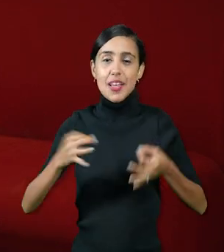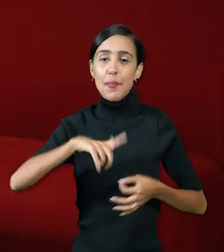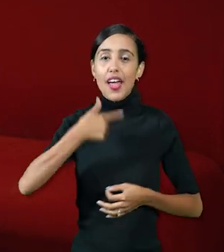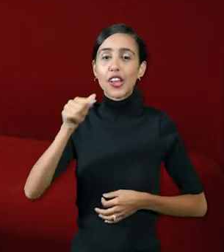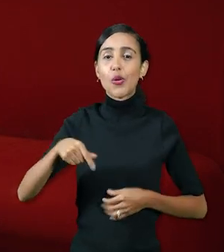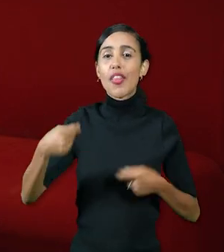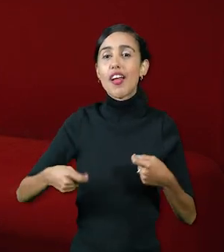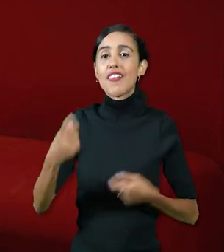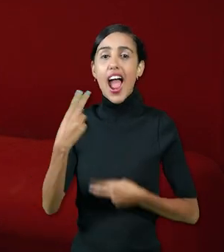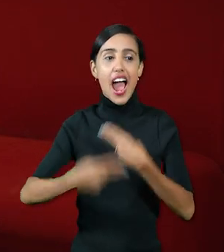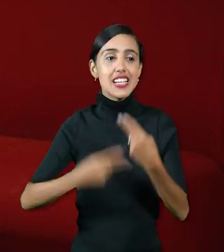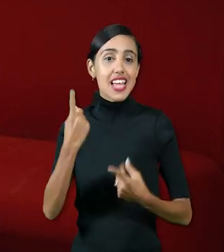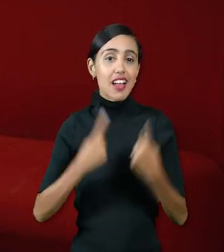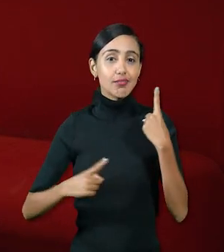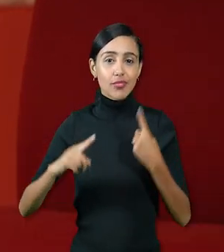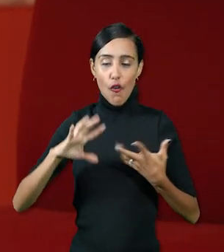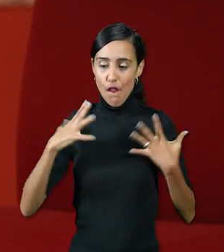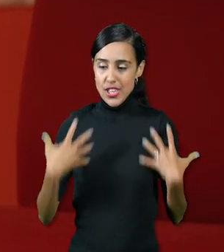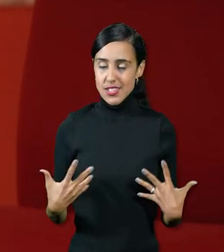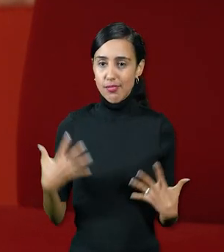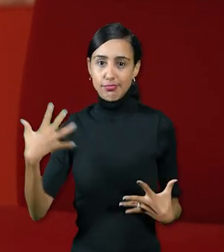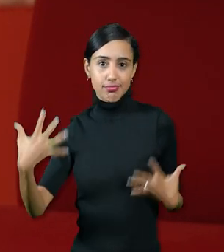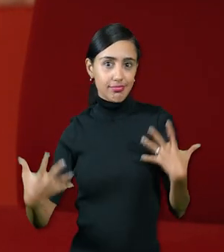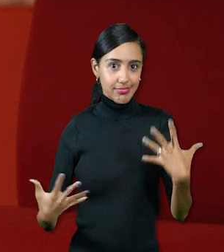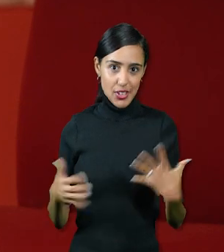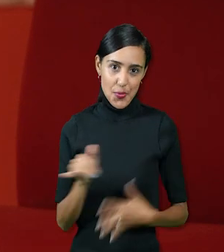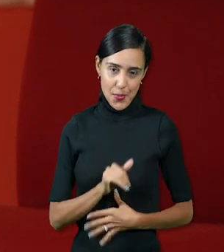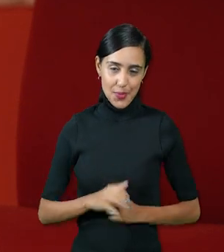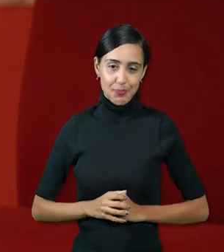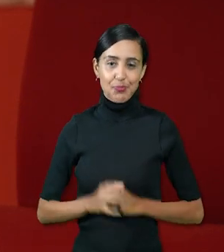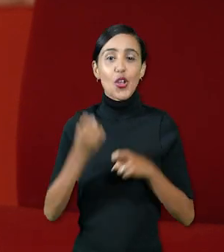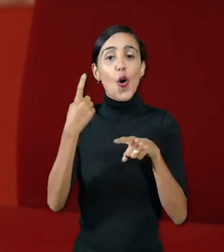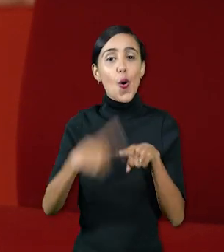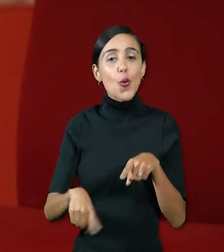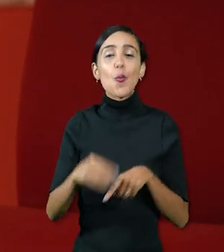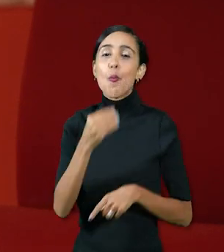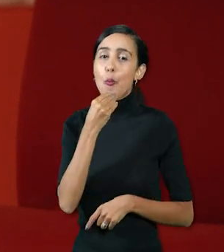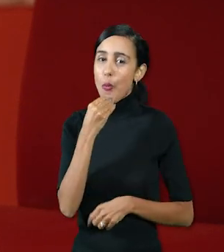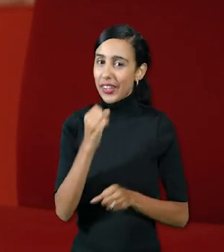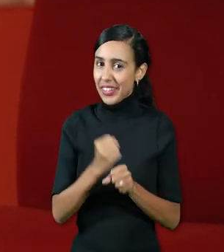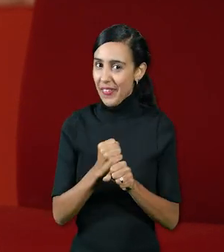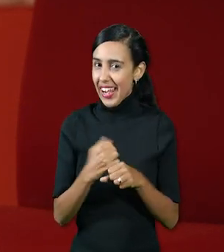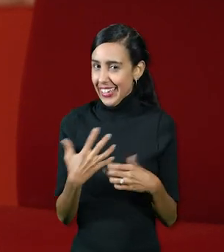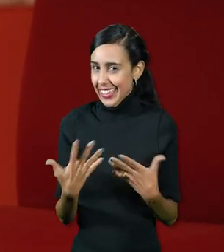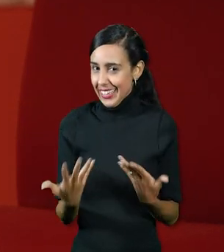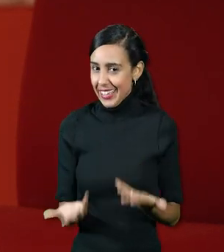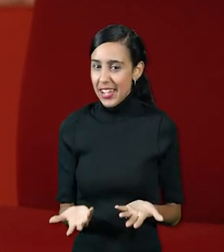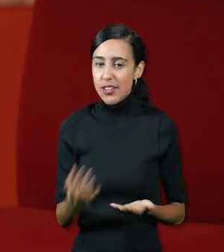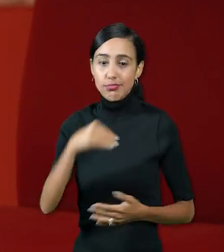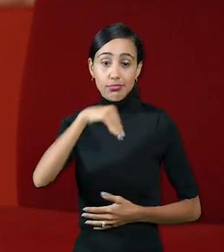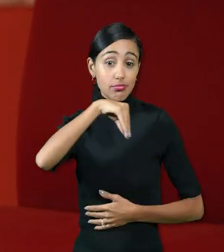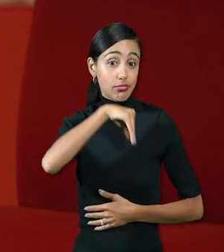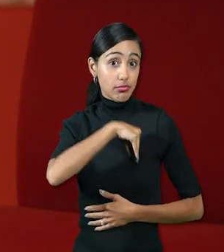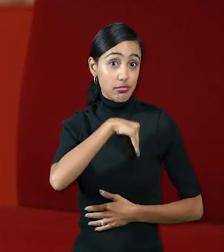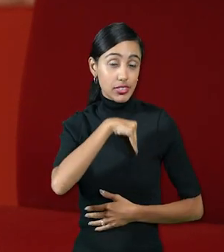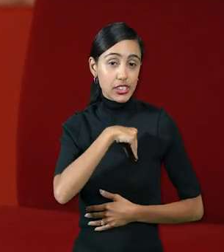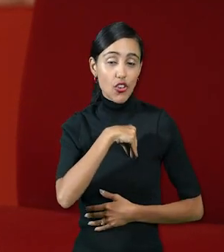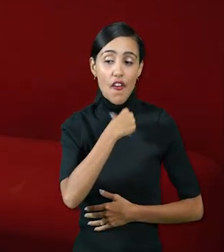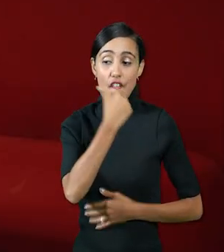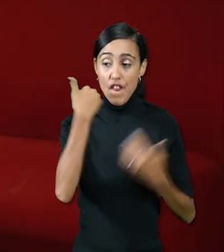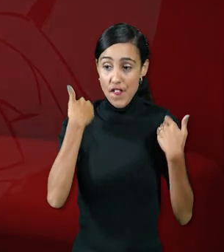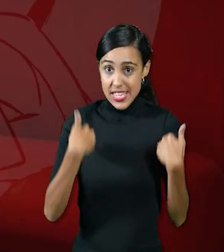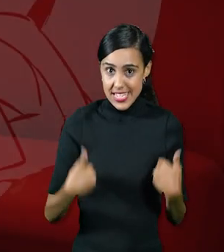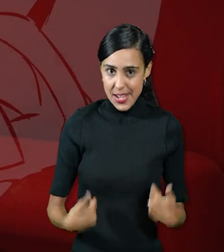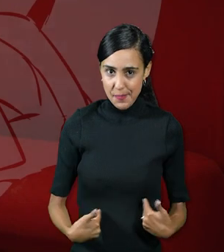que hacer acciones físicas otra herramienta con la que puedes trabajar las sensaciones físicas